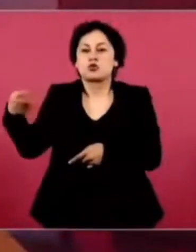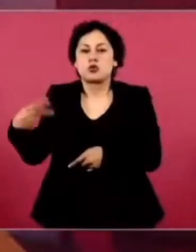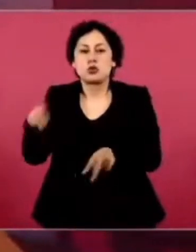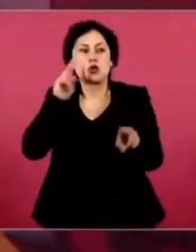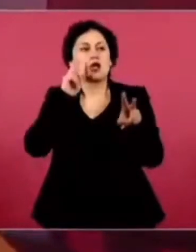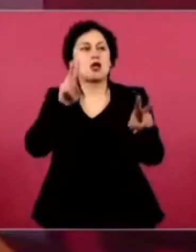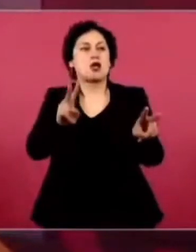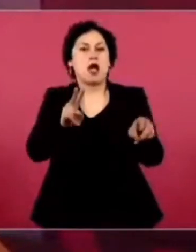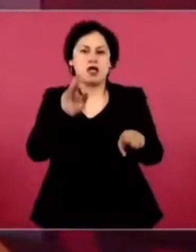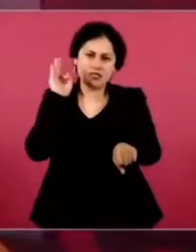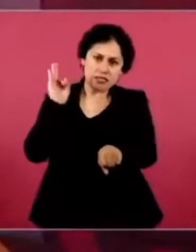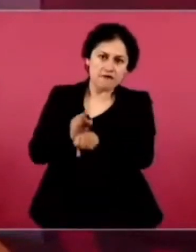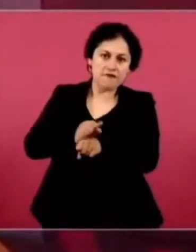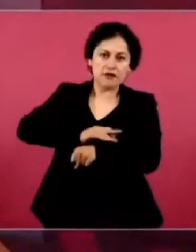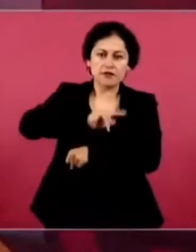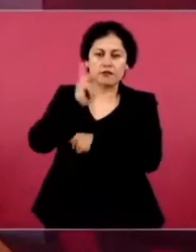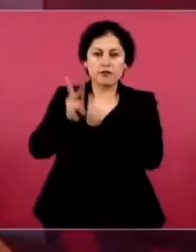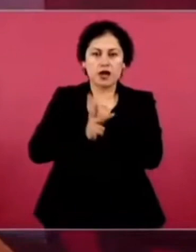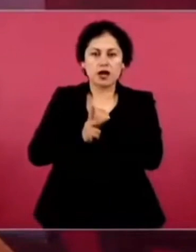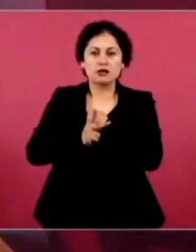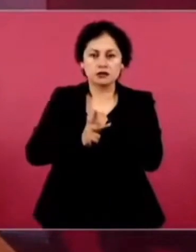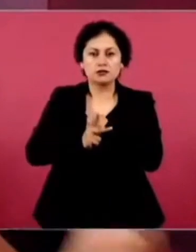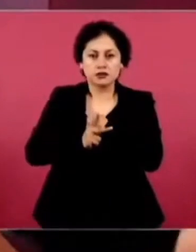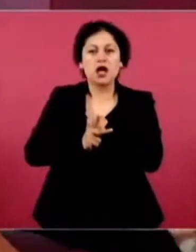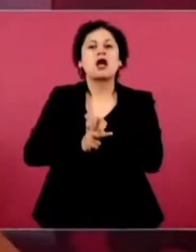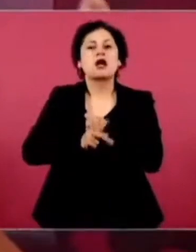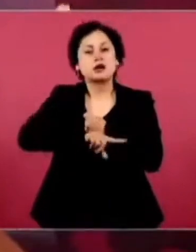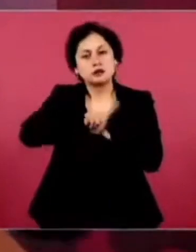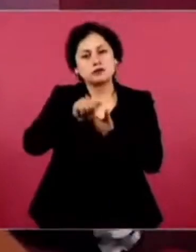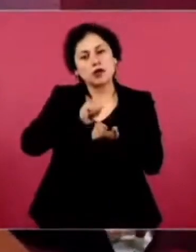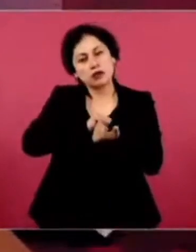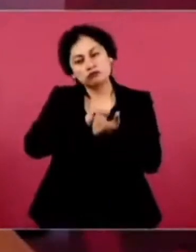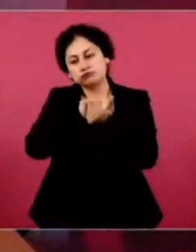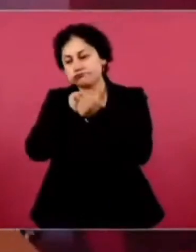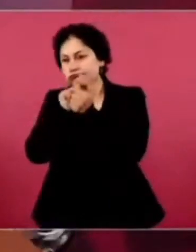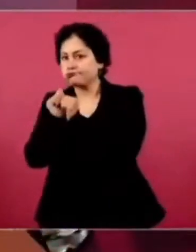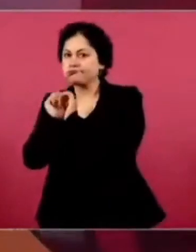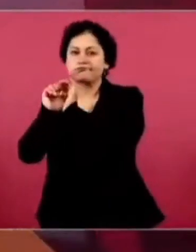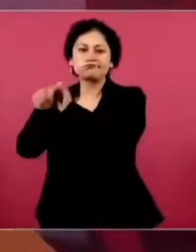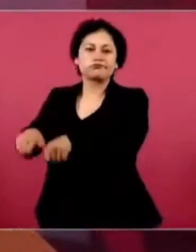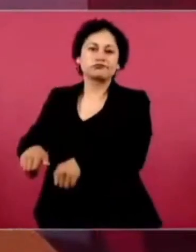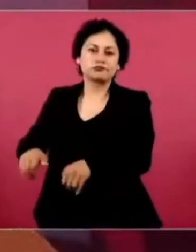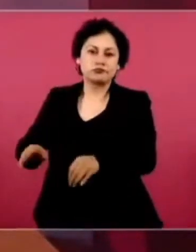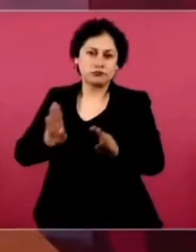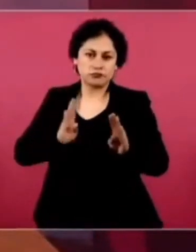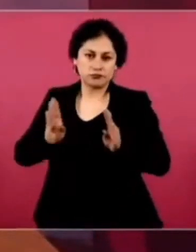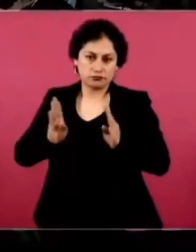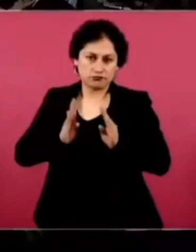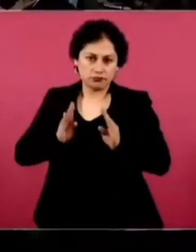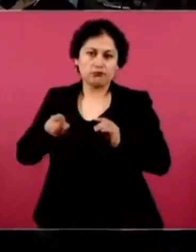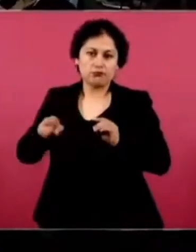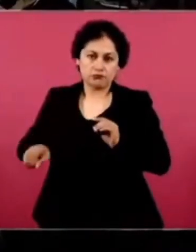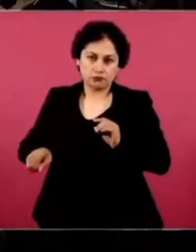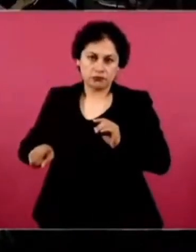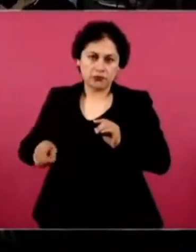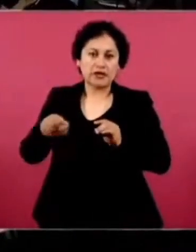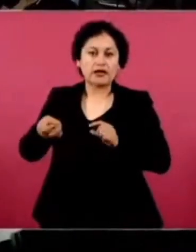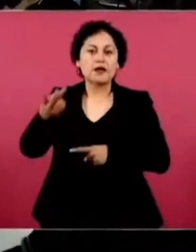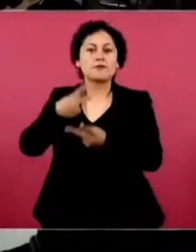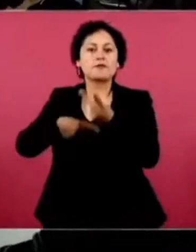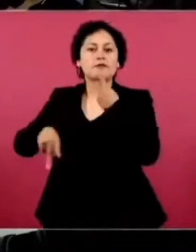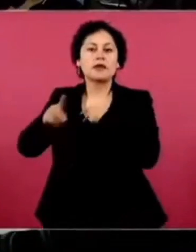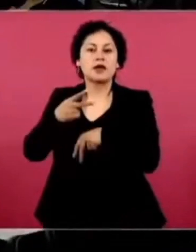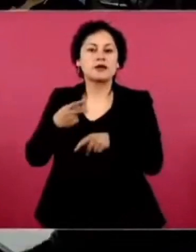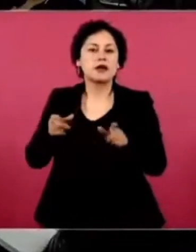Defender a la patria. Y así se forman. Guardias. Nacionales. Para